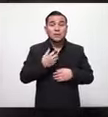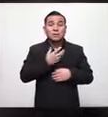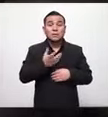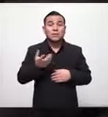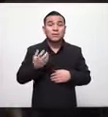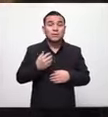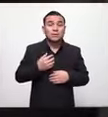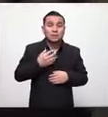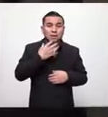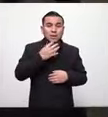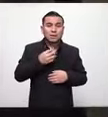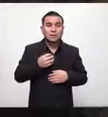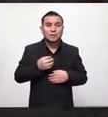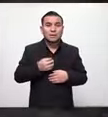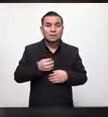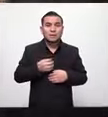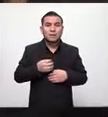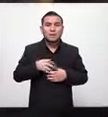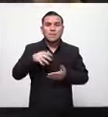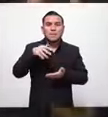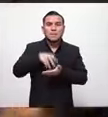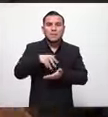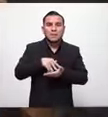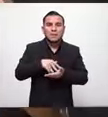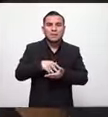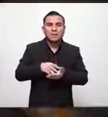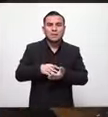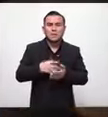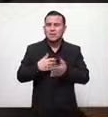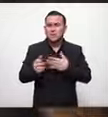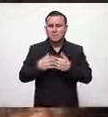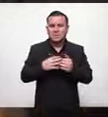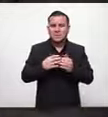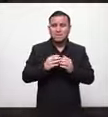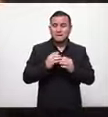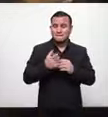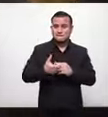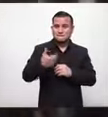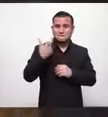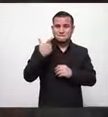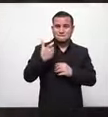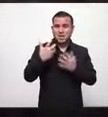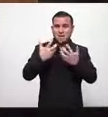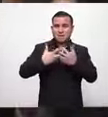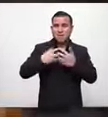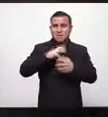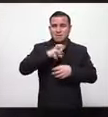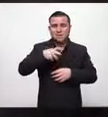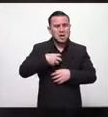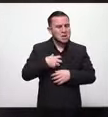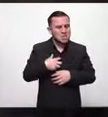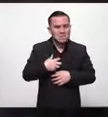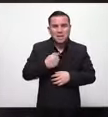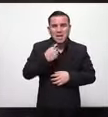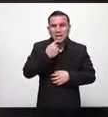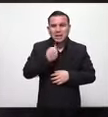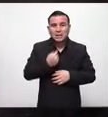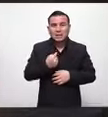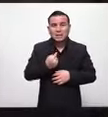lastimero de allá abajo no de la oligarquía o de los explotadores como se dice de la gran empresa no